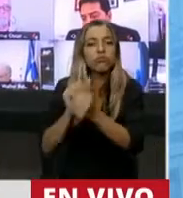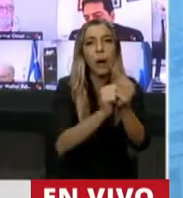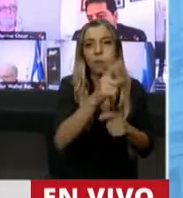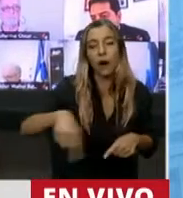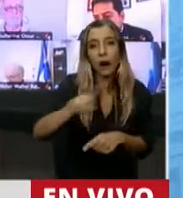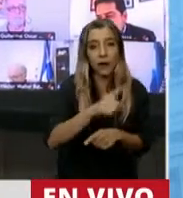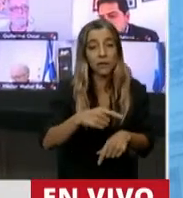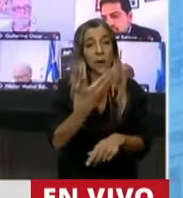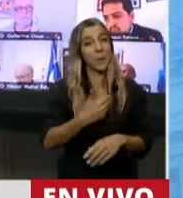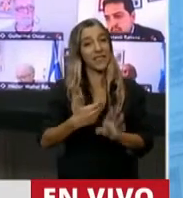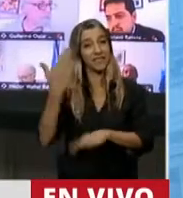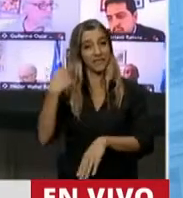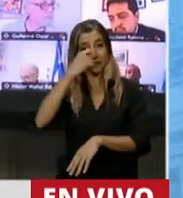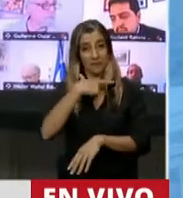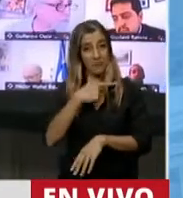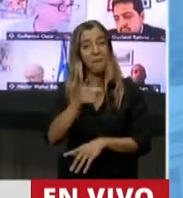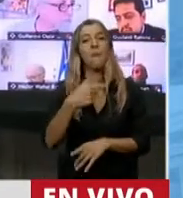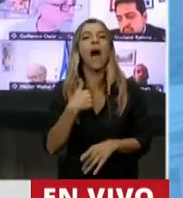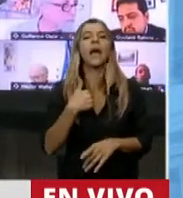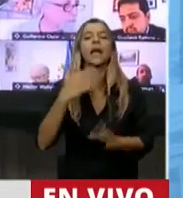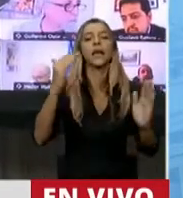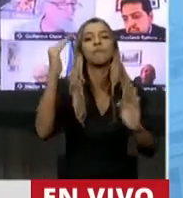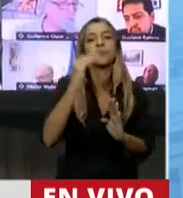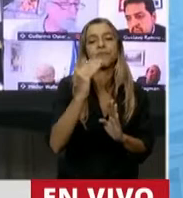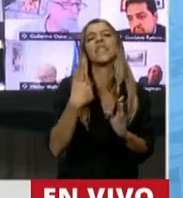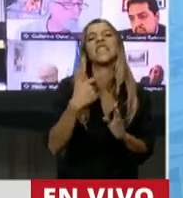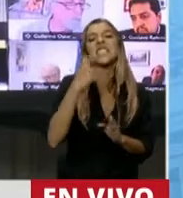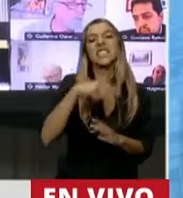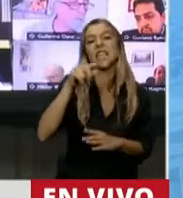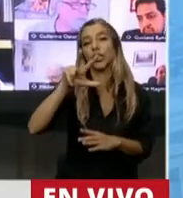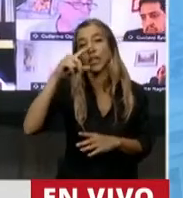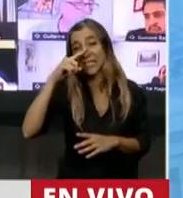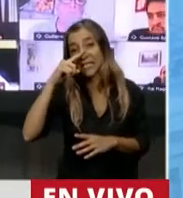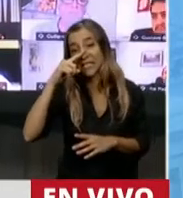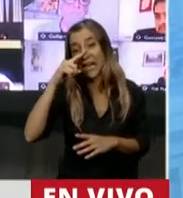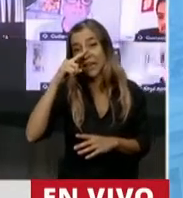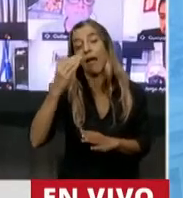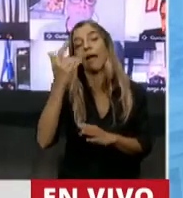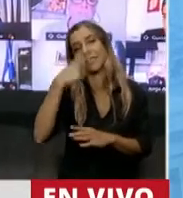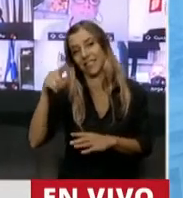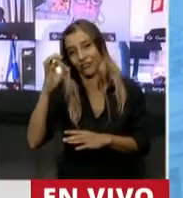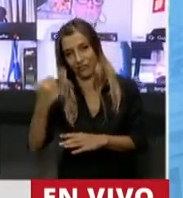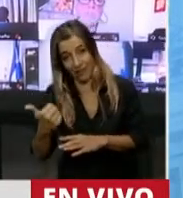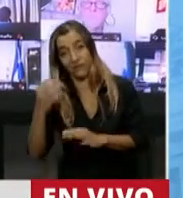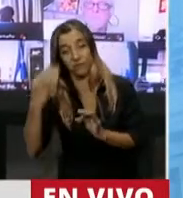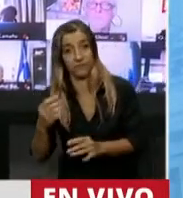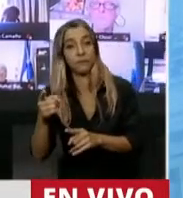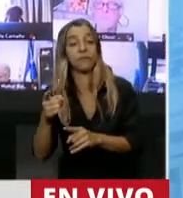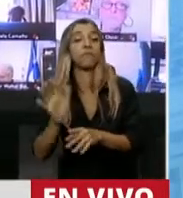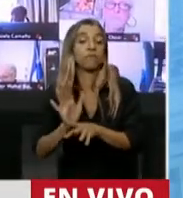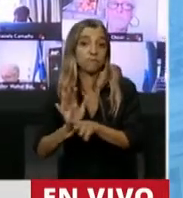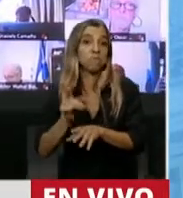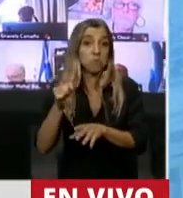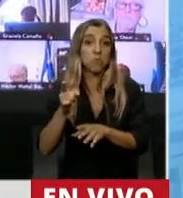esa carga fiscal bajó de 137 a 106%. Iba en la dirección